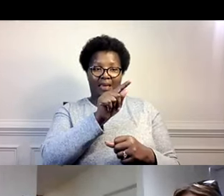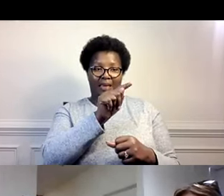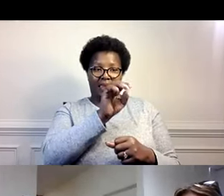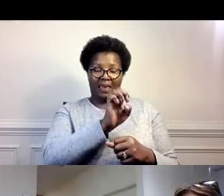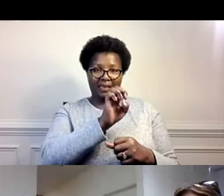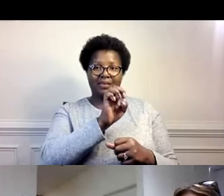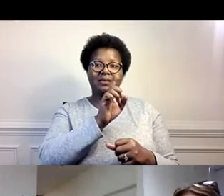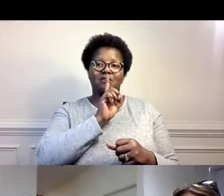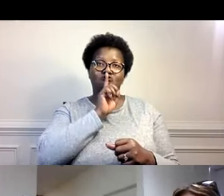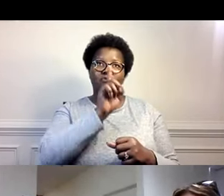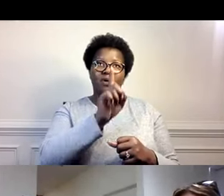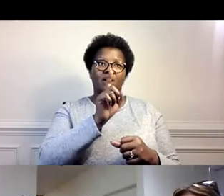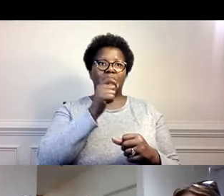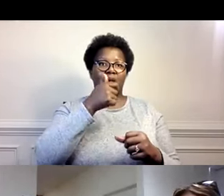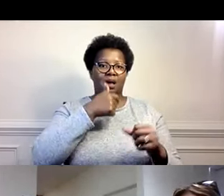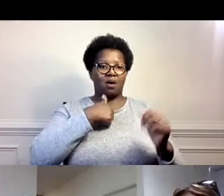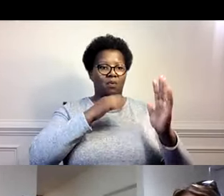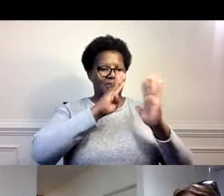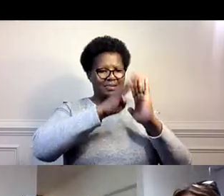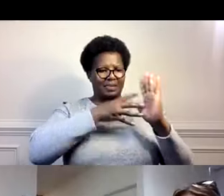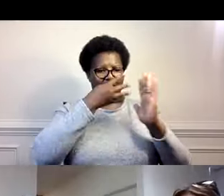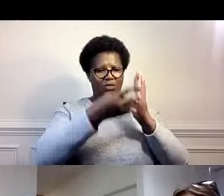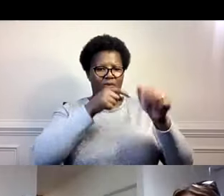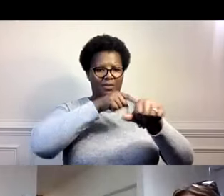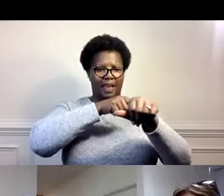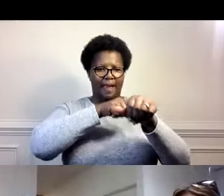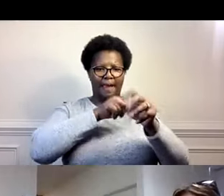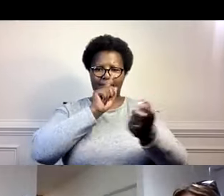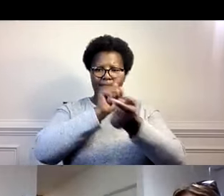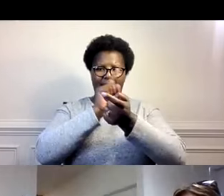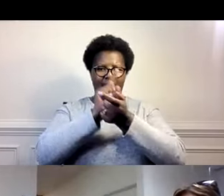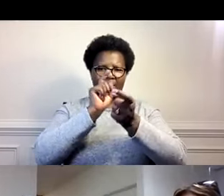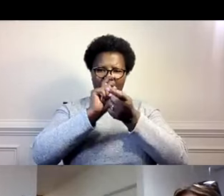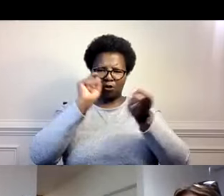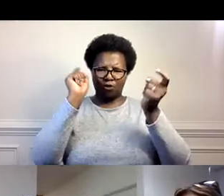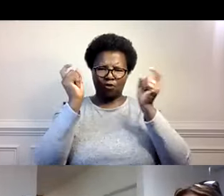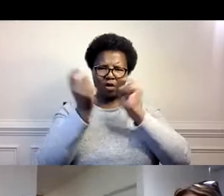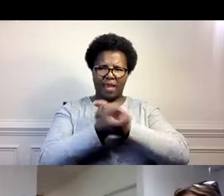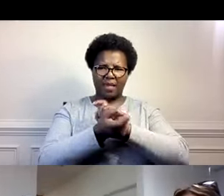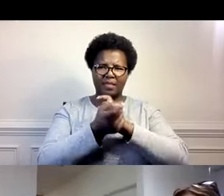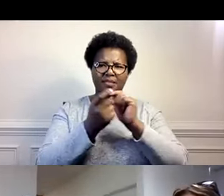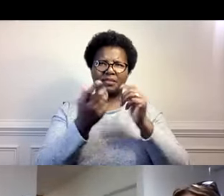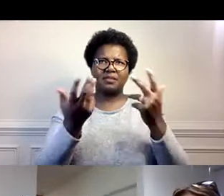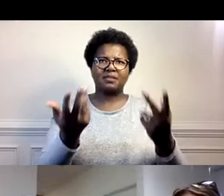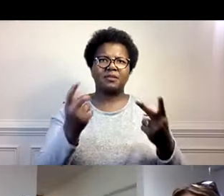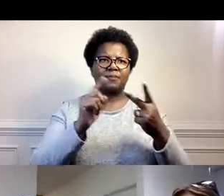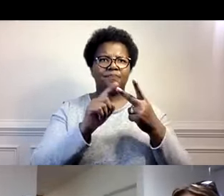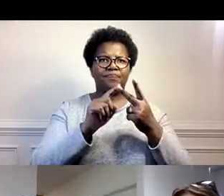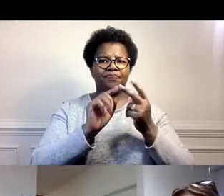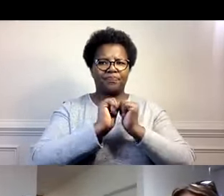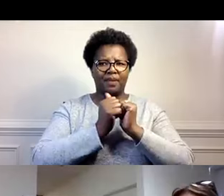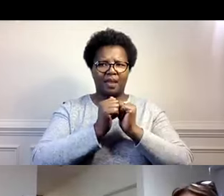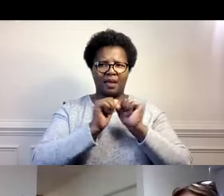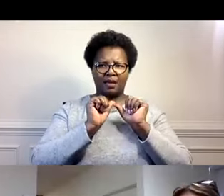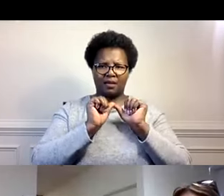qué? Y para mí era algo enorme, un desafío enorme. Nuestro horario, cómo es que nos íbamos a juntar,